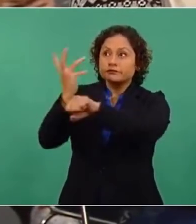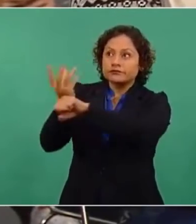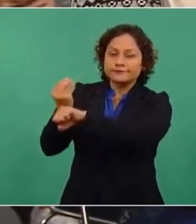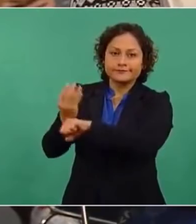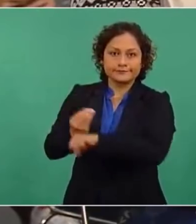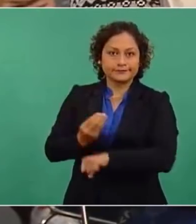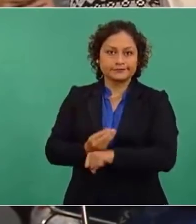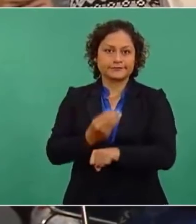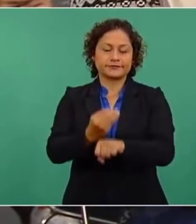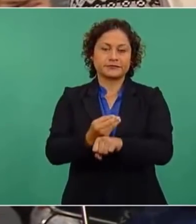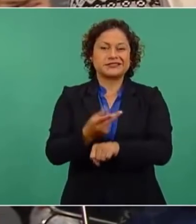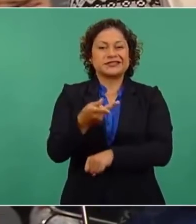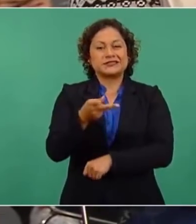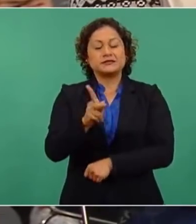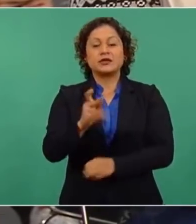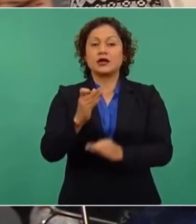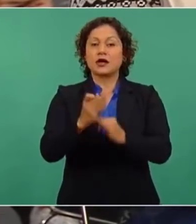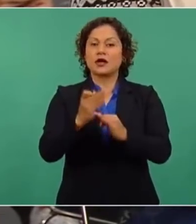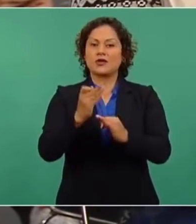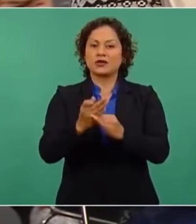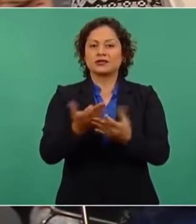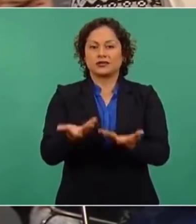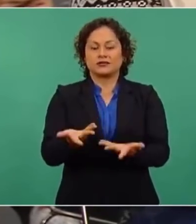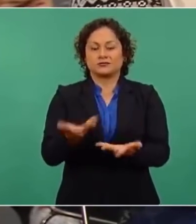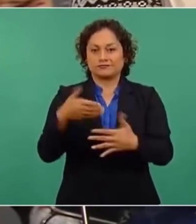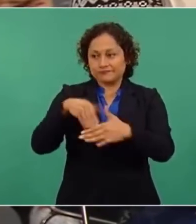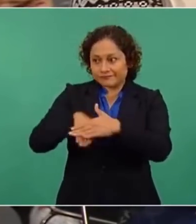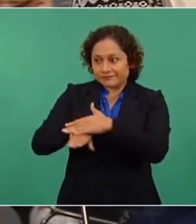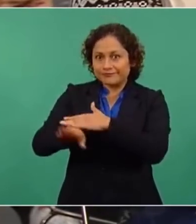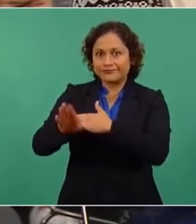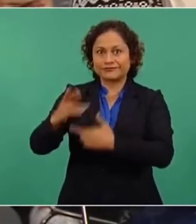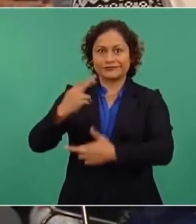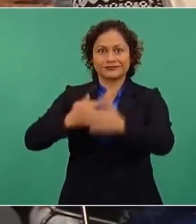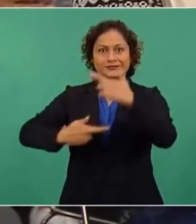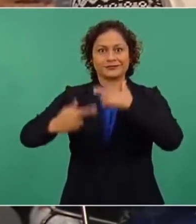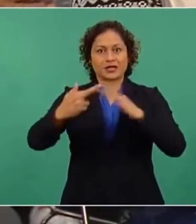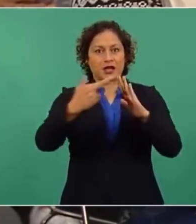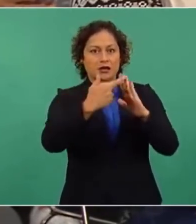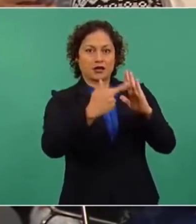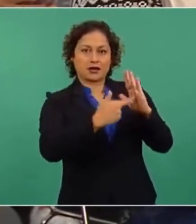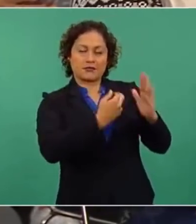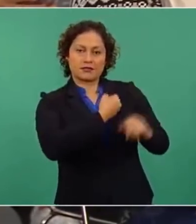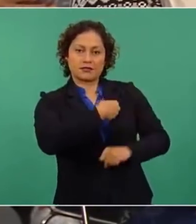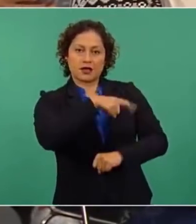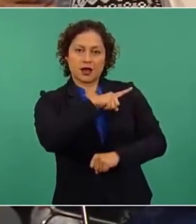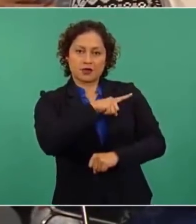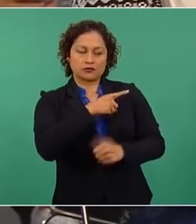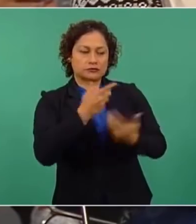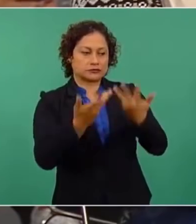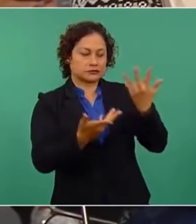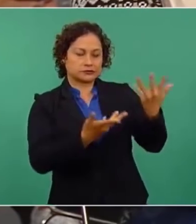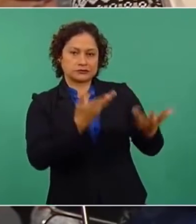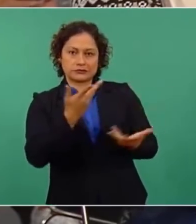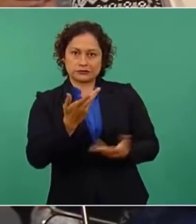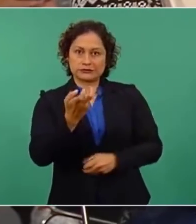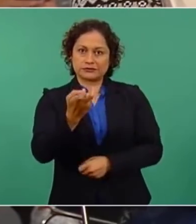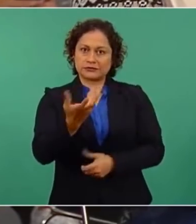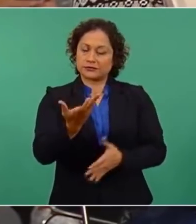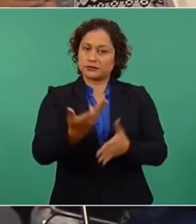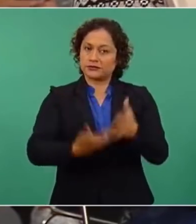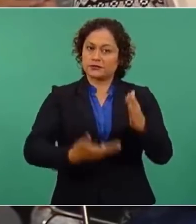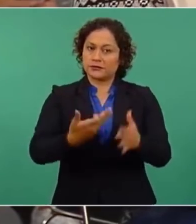le expongo es los protocolos para que tengamos un regreso más seguro a las aulas y bueno, a veces